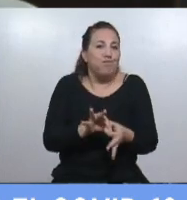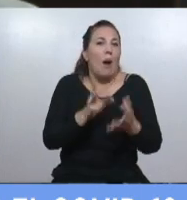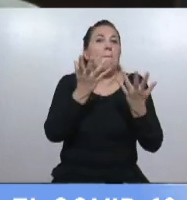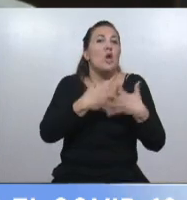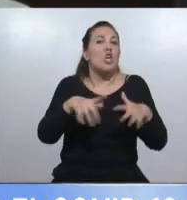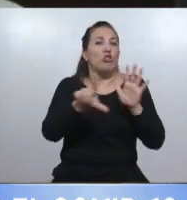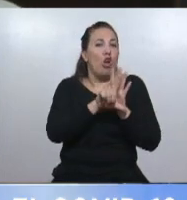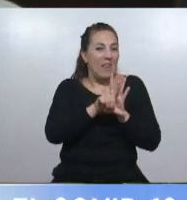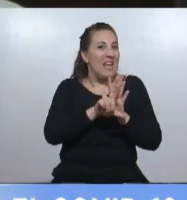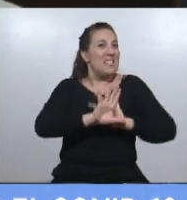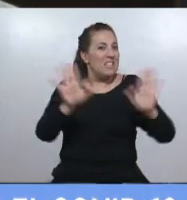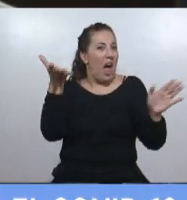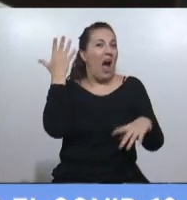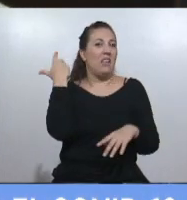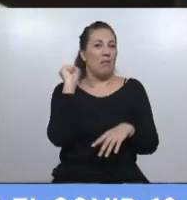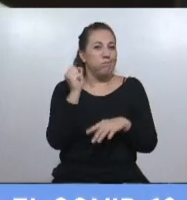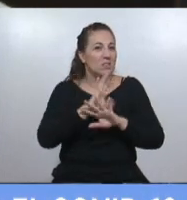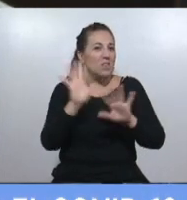también en este recinto,